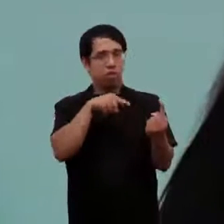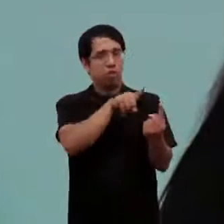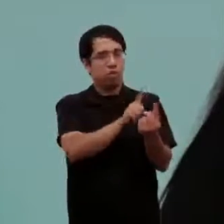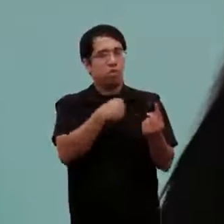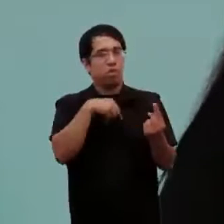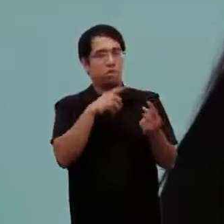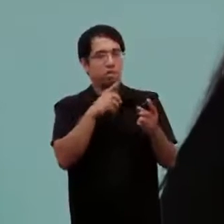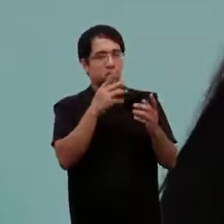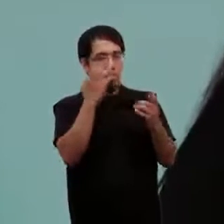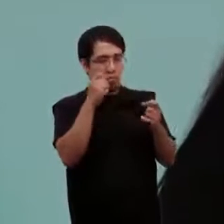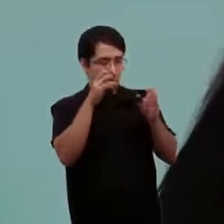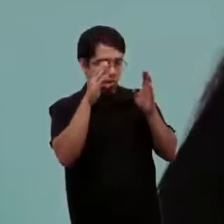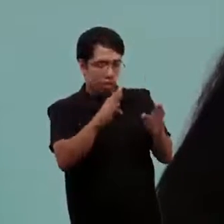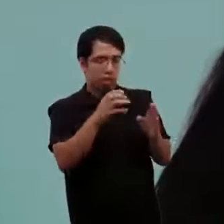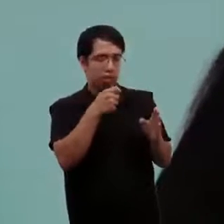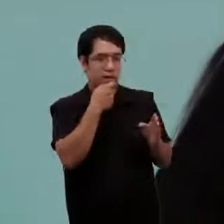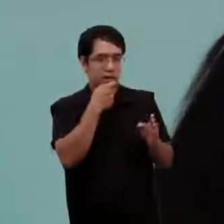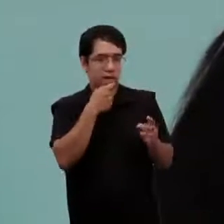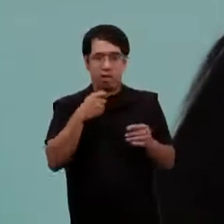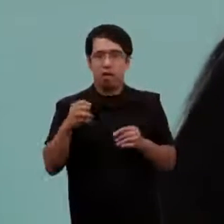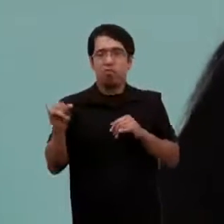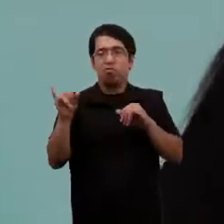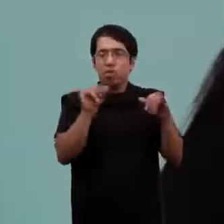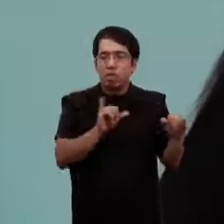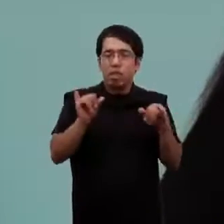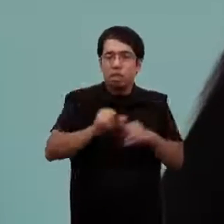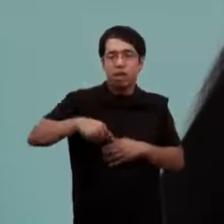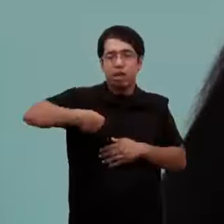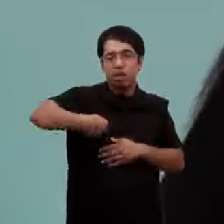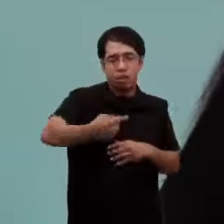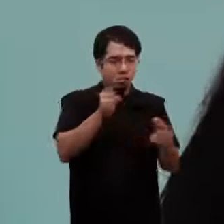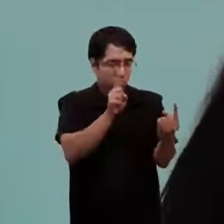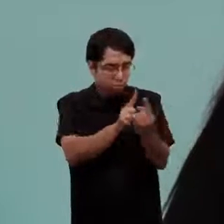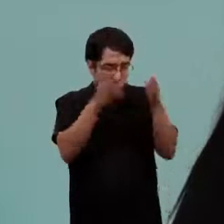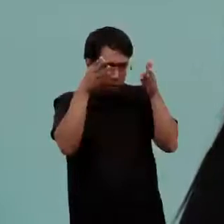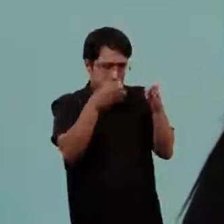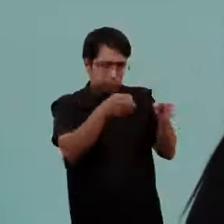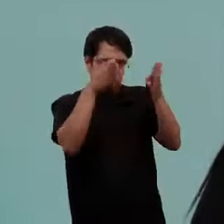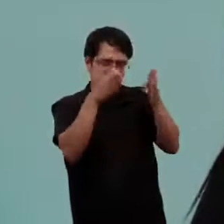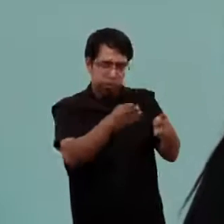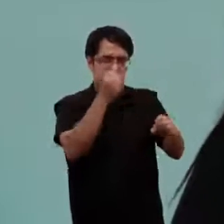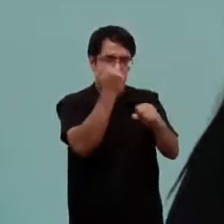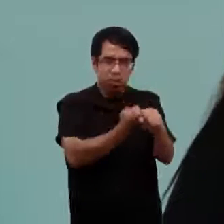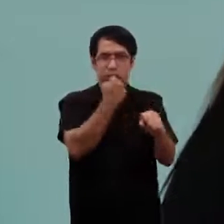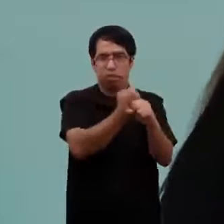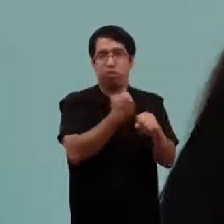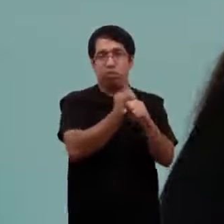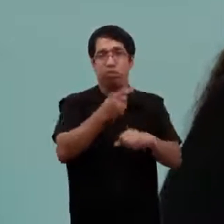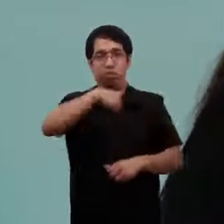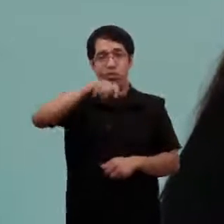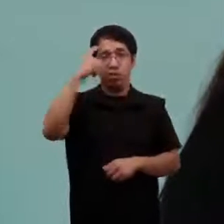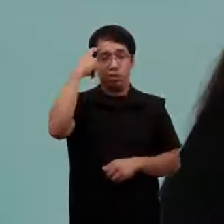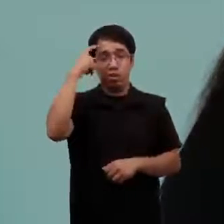laboratorial porque no es real no es lo que pasa en el día a día y yo creo que el gran desafío de los